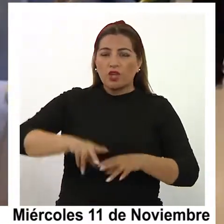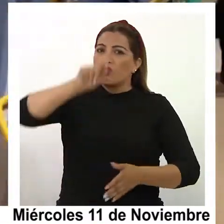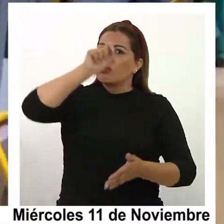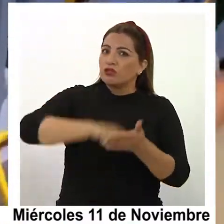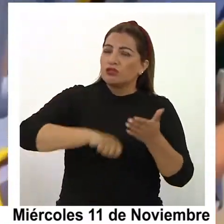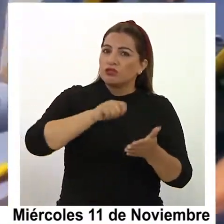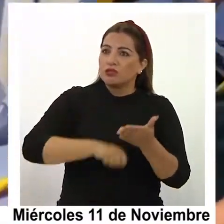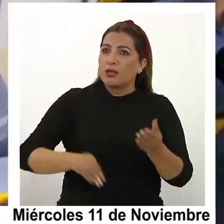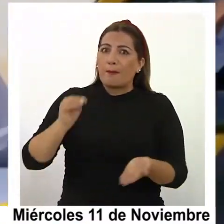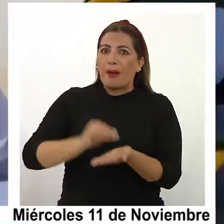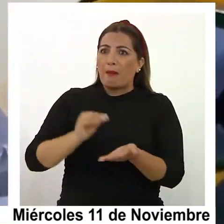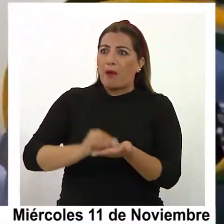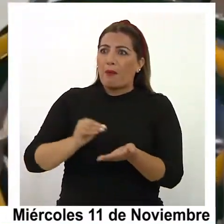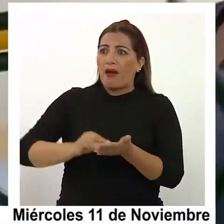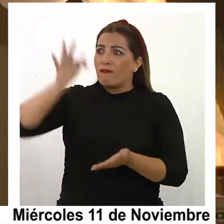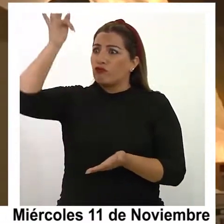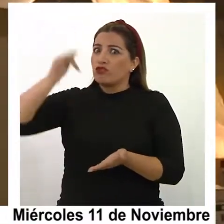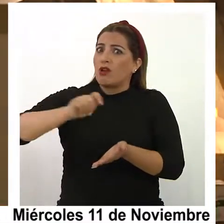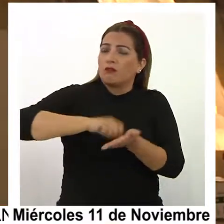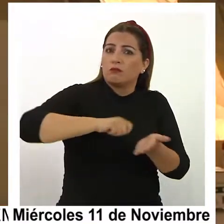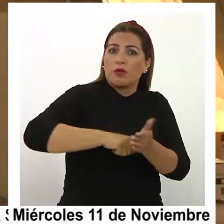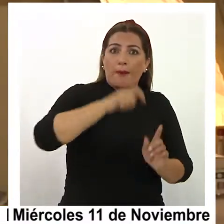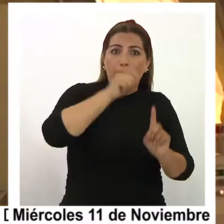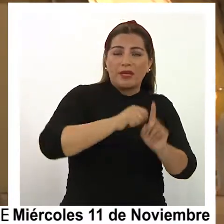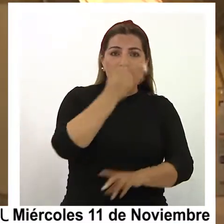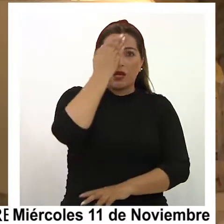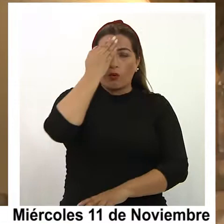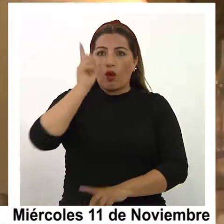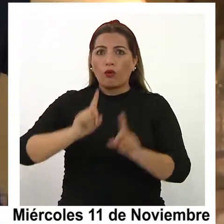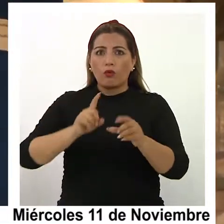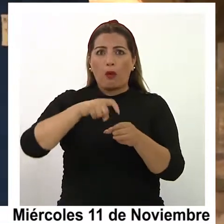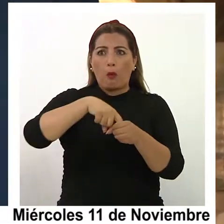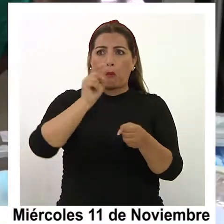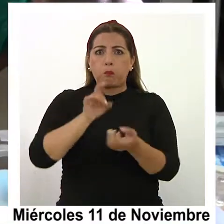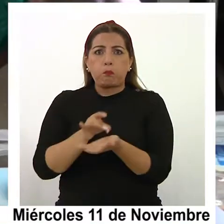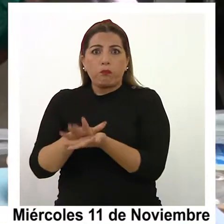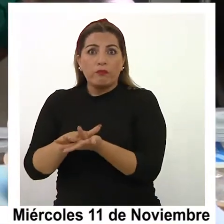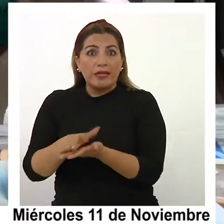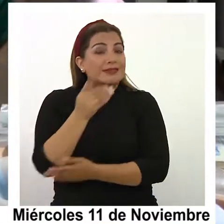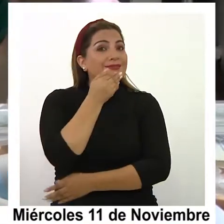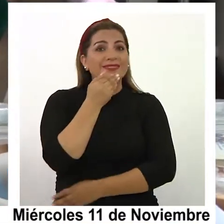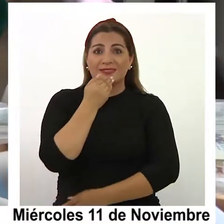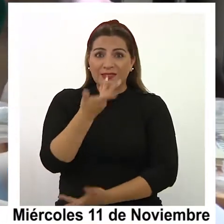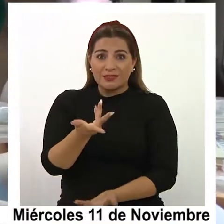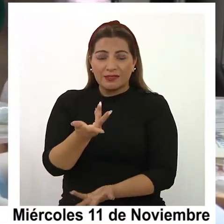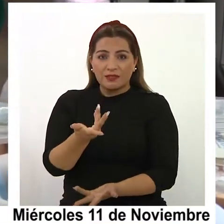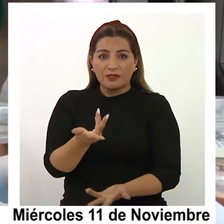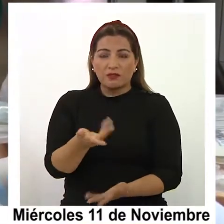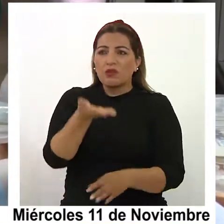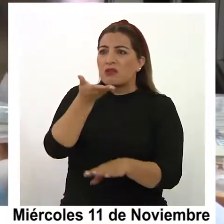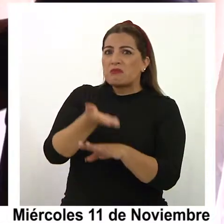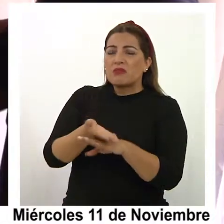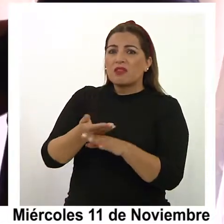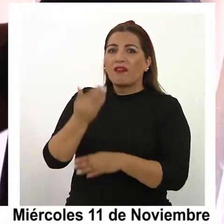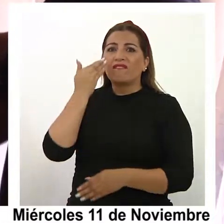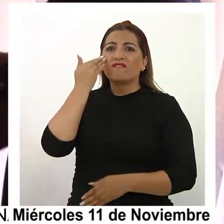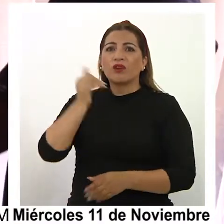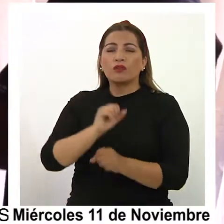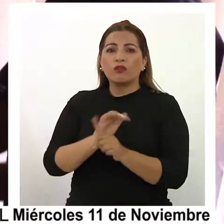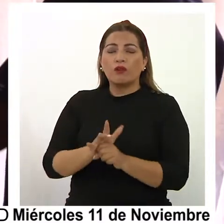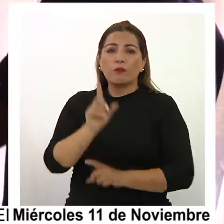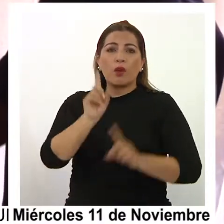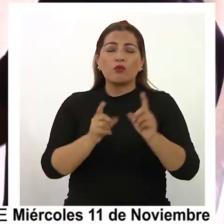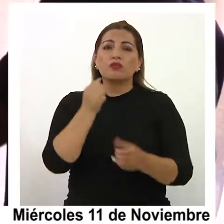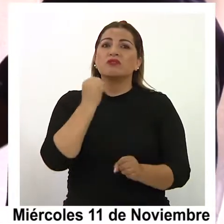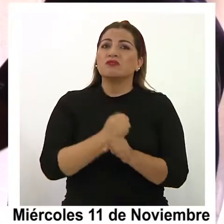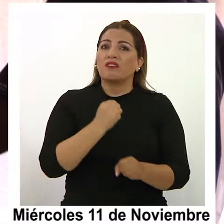contratación adicional de funcionarios, en agosto fueron desvinculados. Además, señalan que solicitaron un bono COVID para